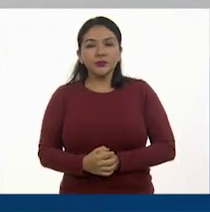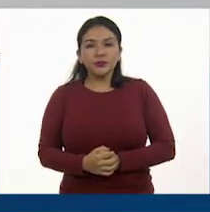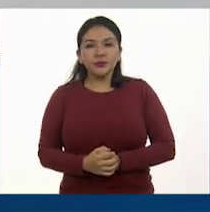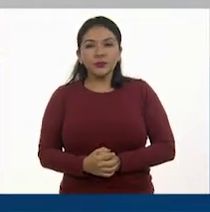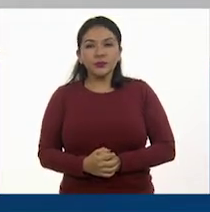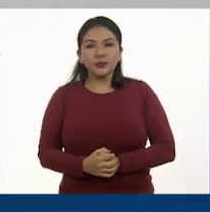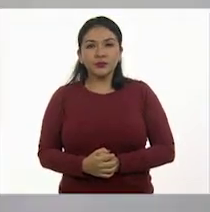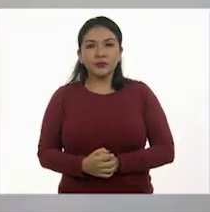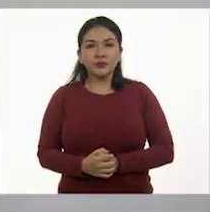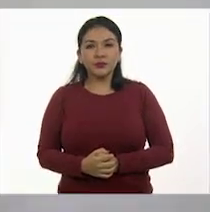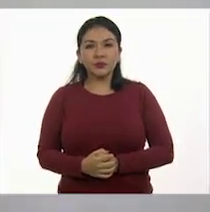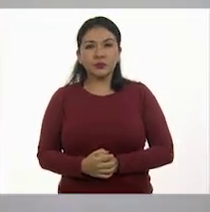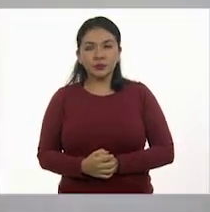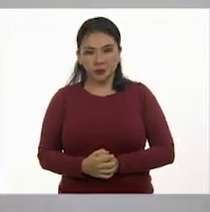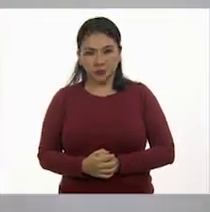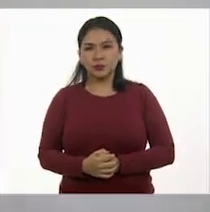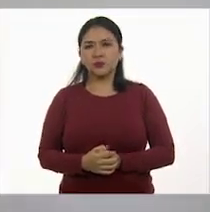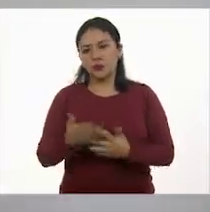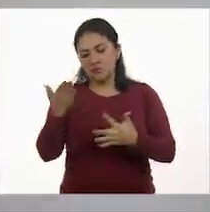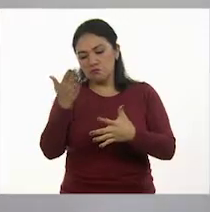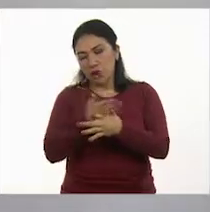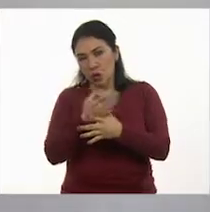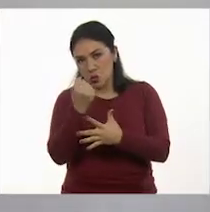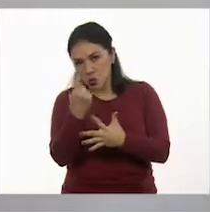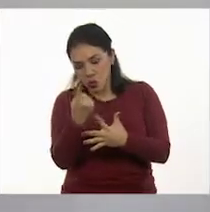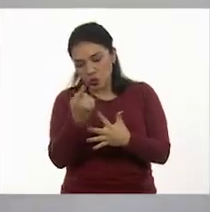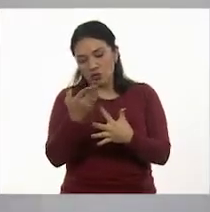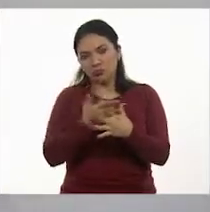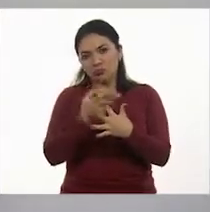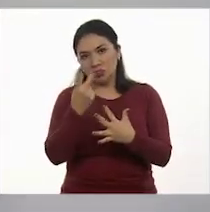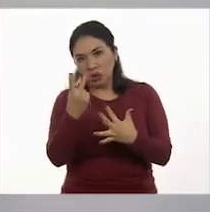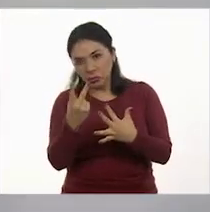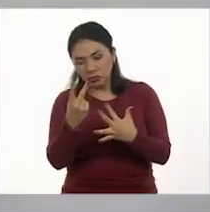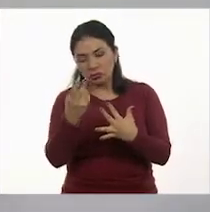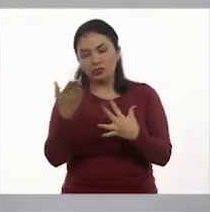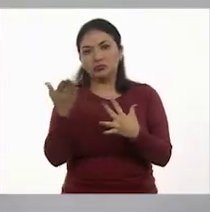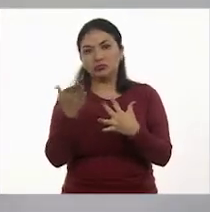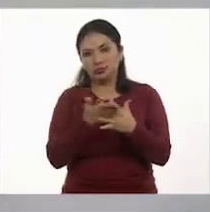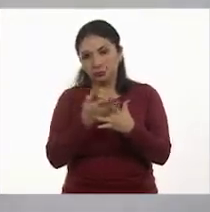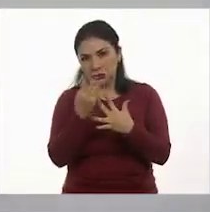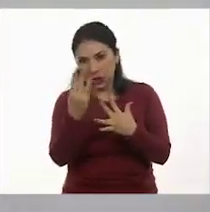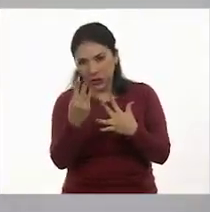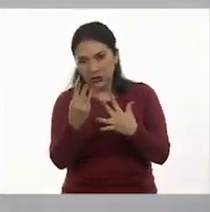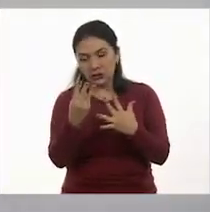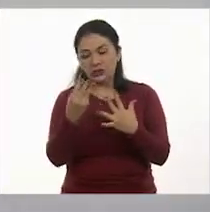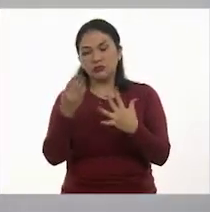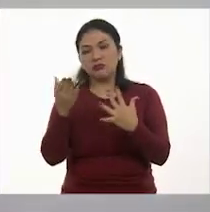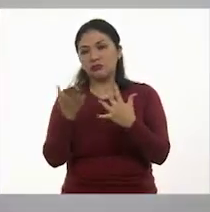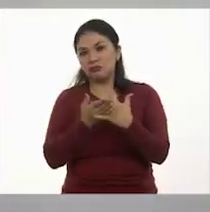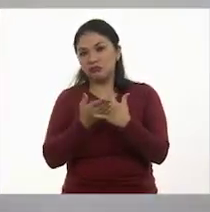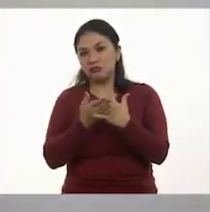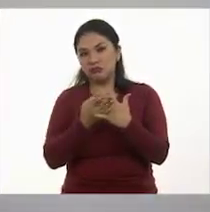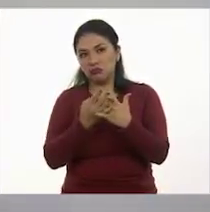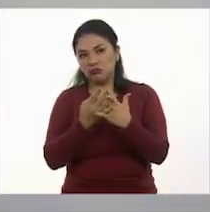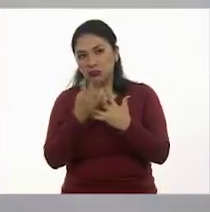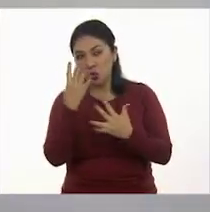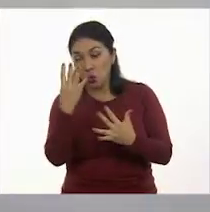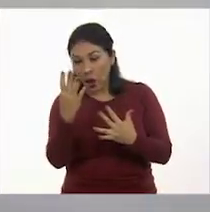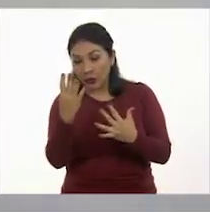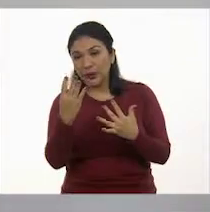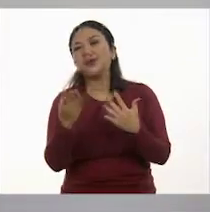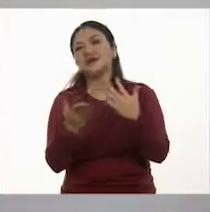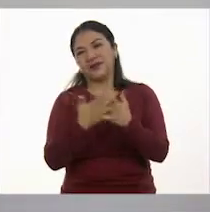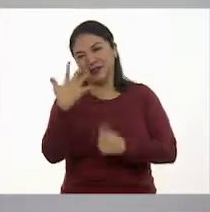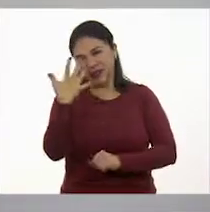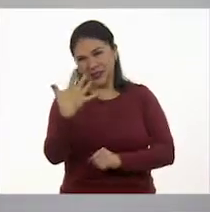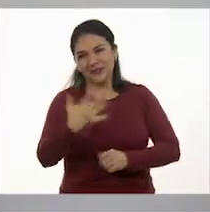Vamos, una, dos, tres, cuatro